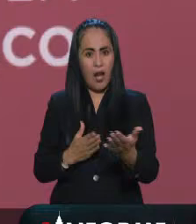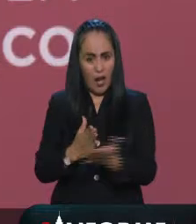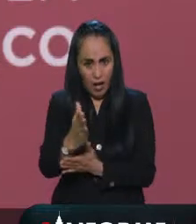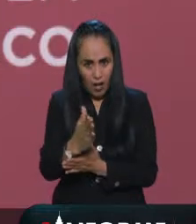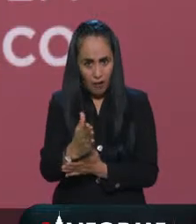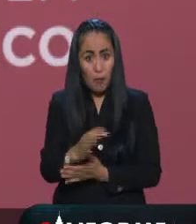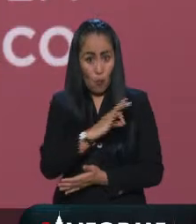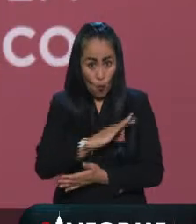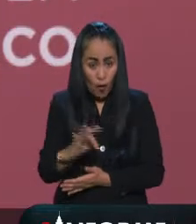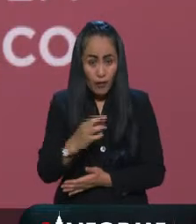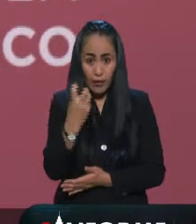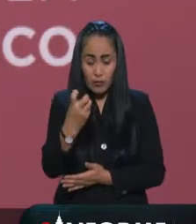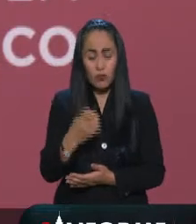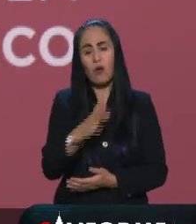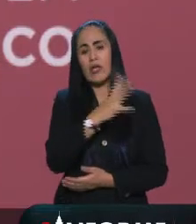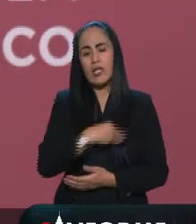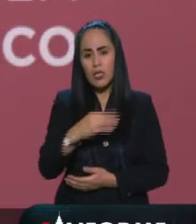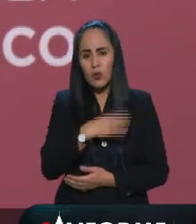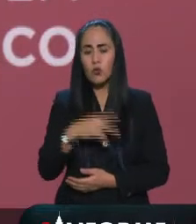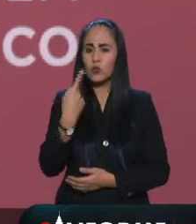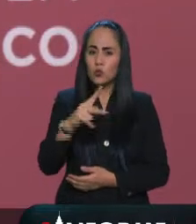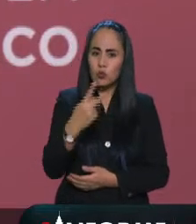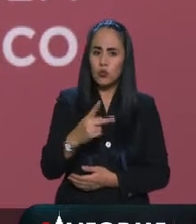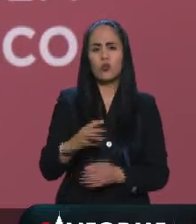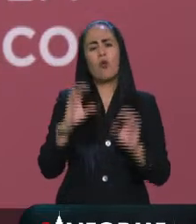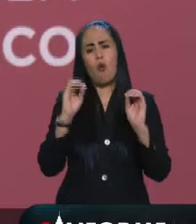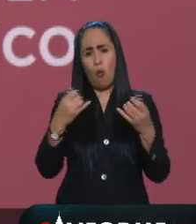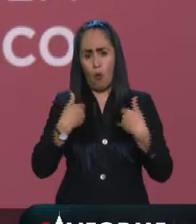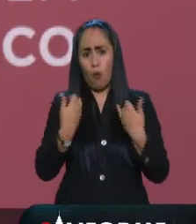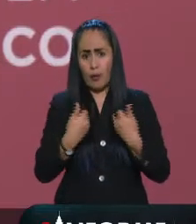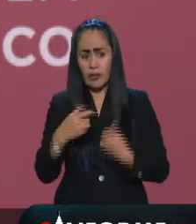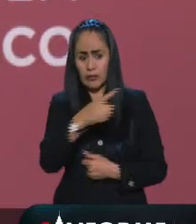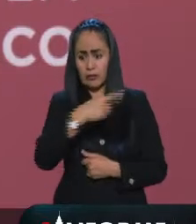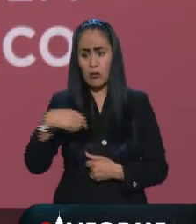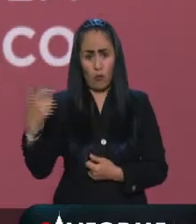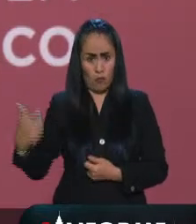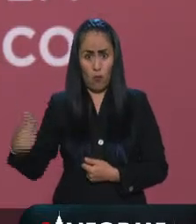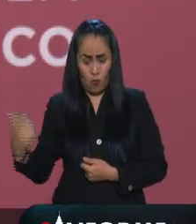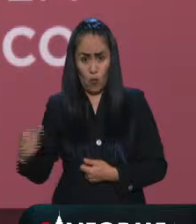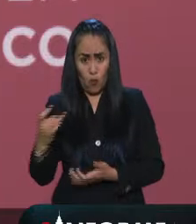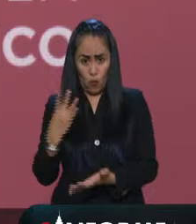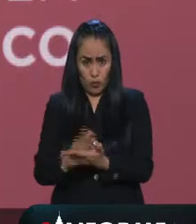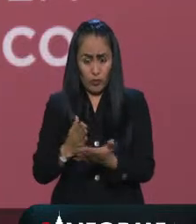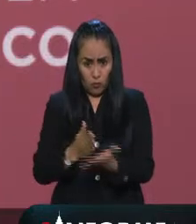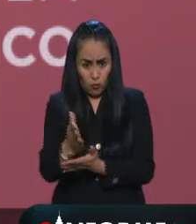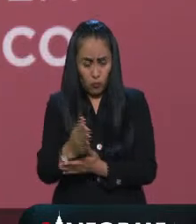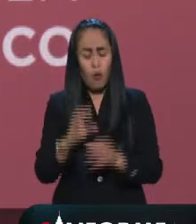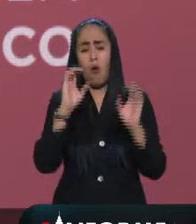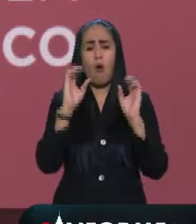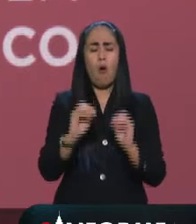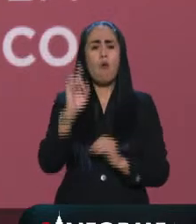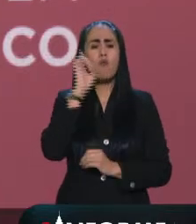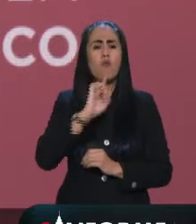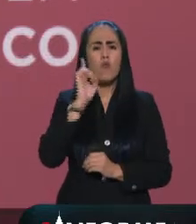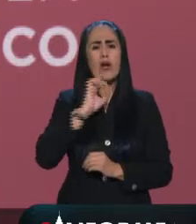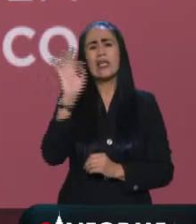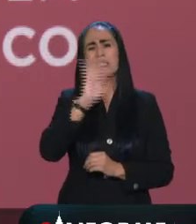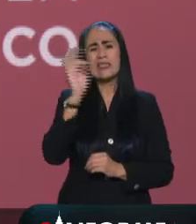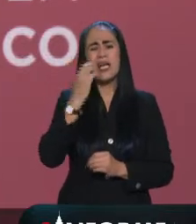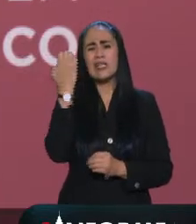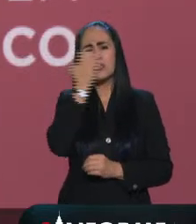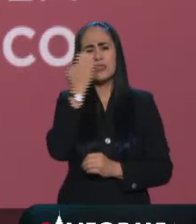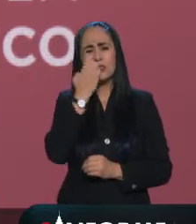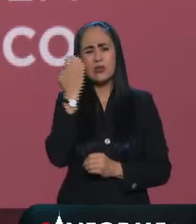artística para sus hijos para sus hijas o para los jóvenes o aquella mujer que por alguna razón dejó la escuela porque